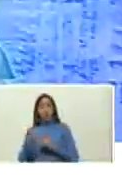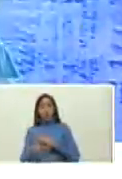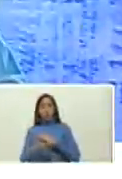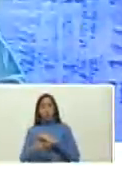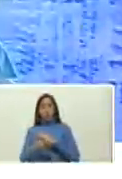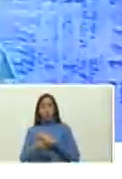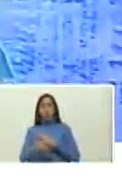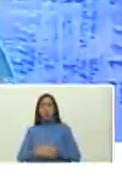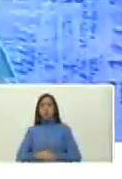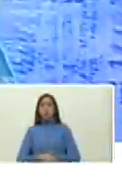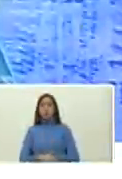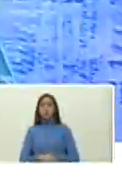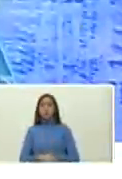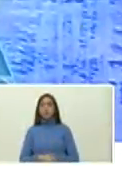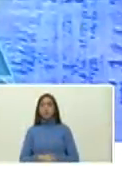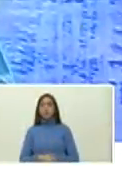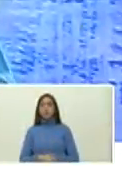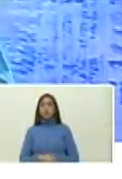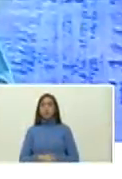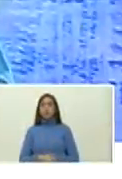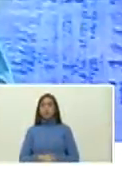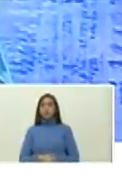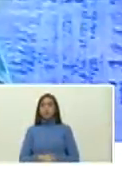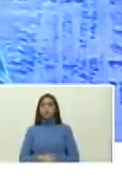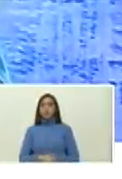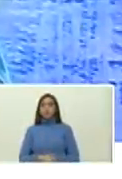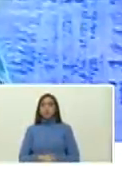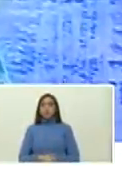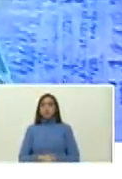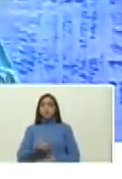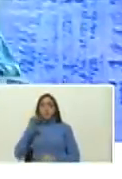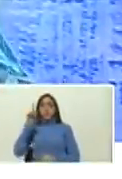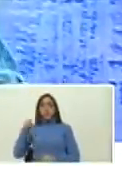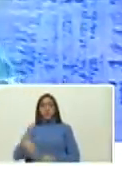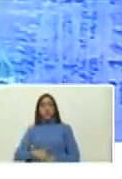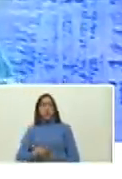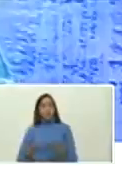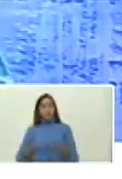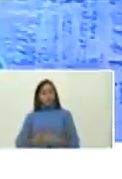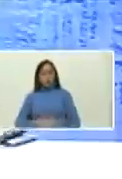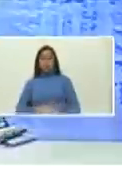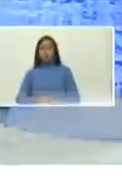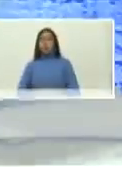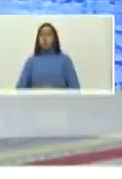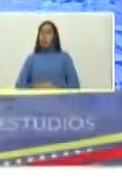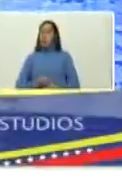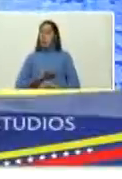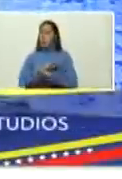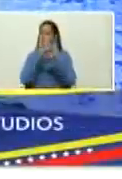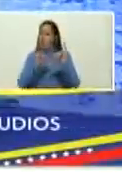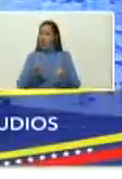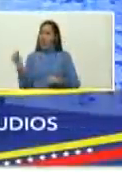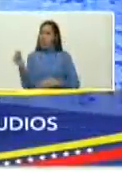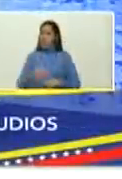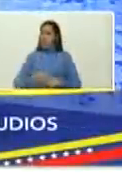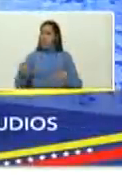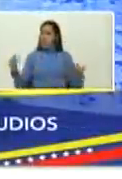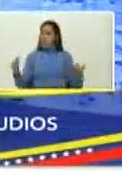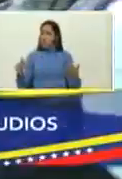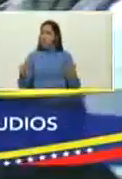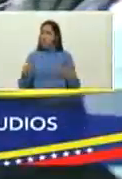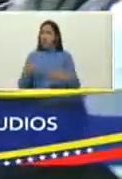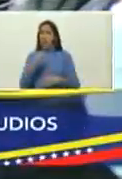y para completar la felicidad desde